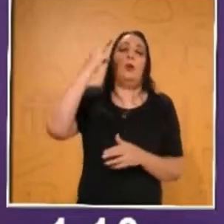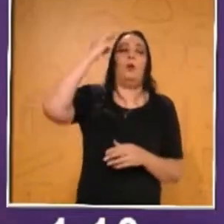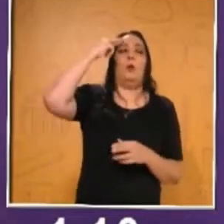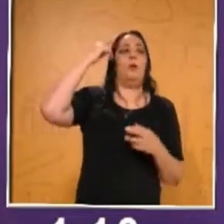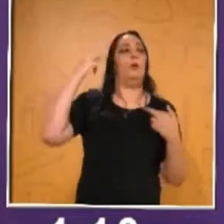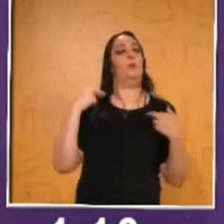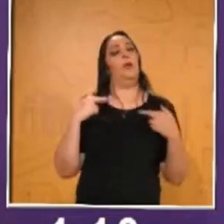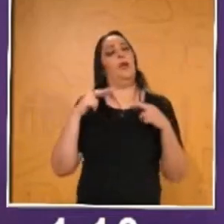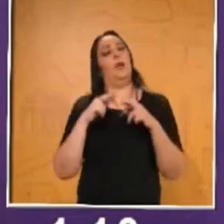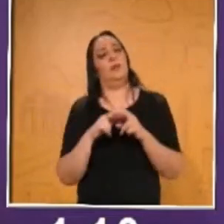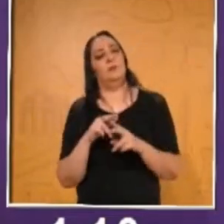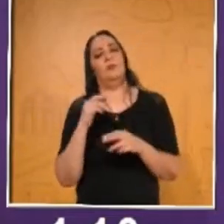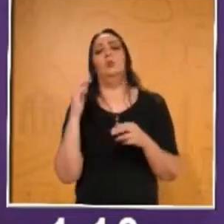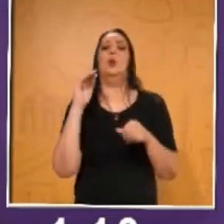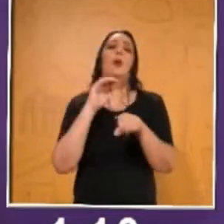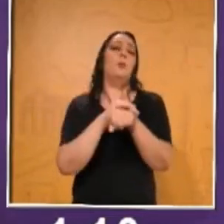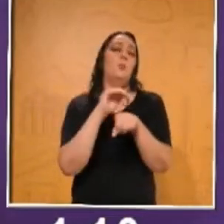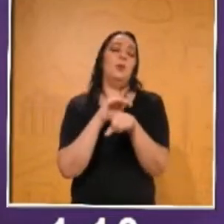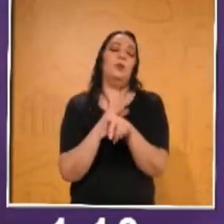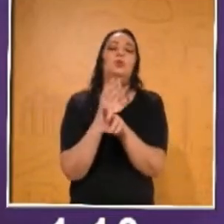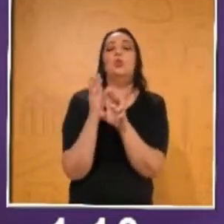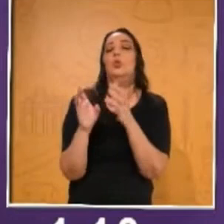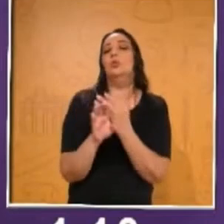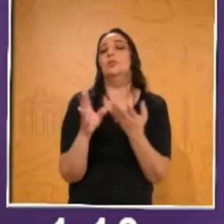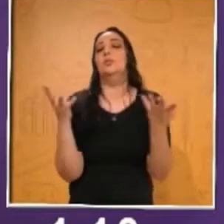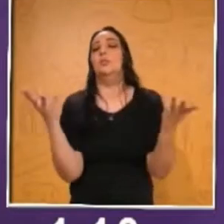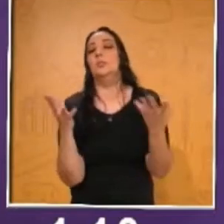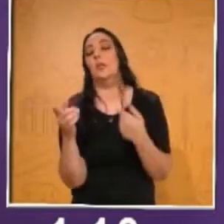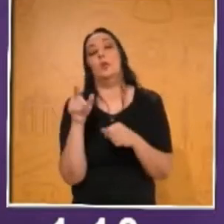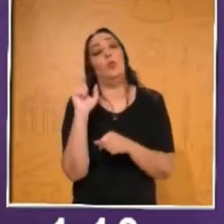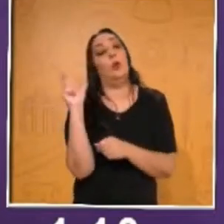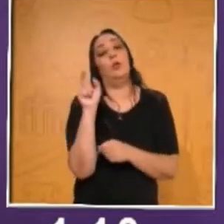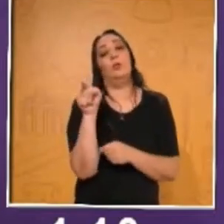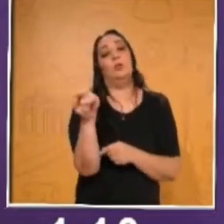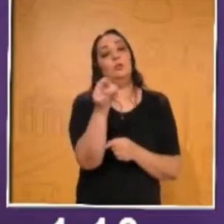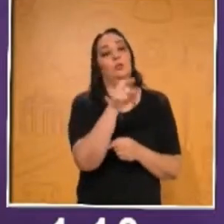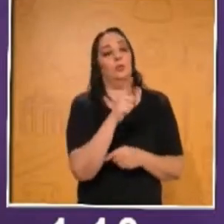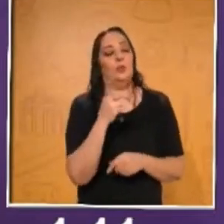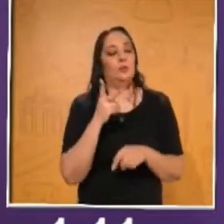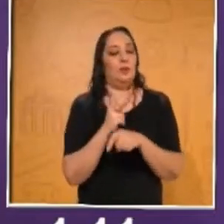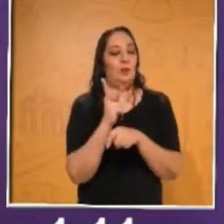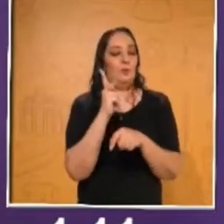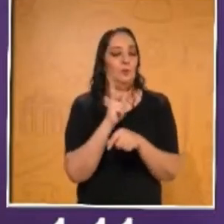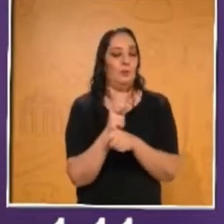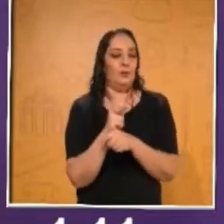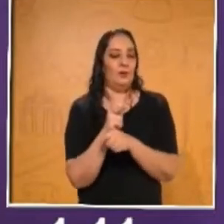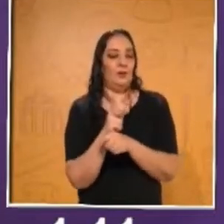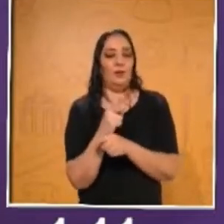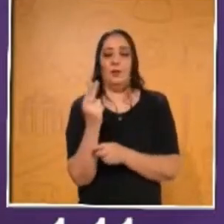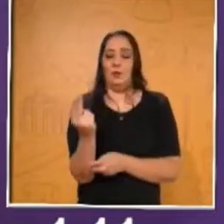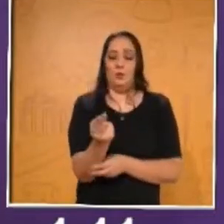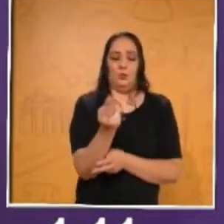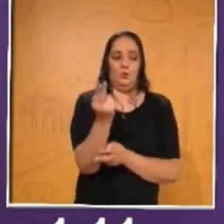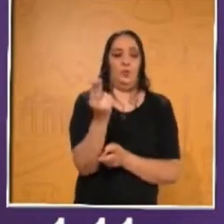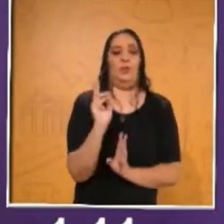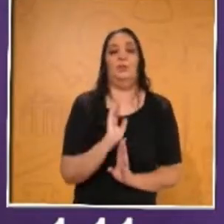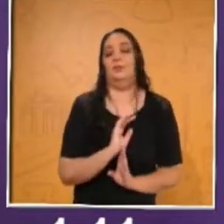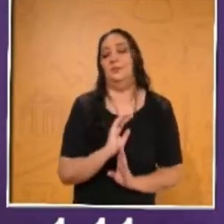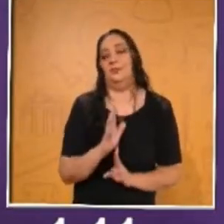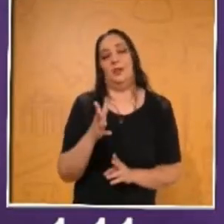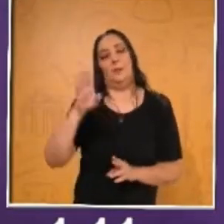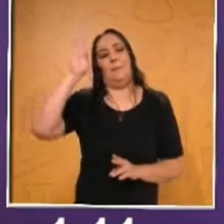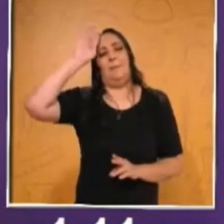maestros, amigos, cosas que realizaron durante su estancia en la escuela y que ustedes las